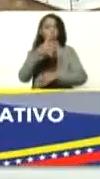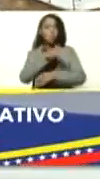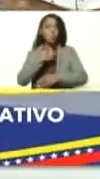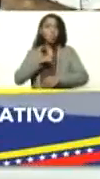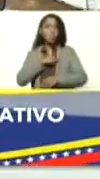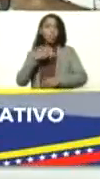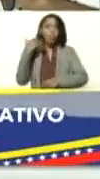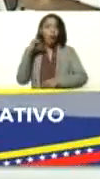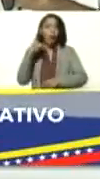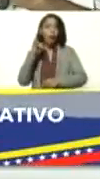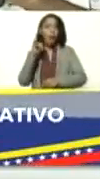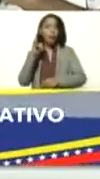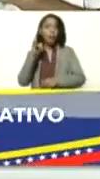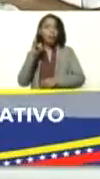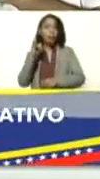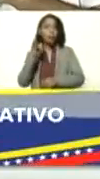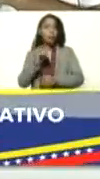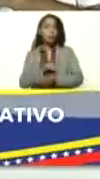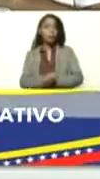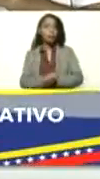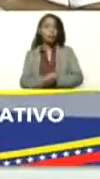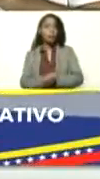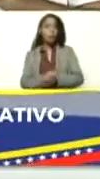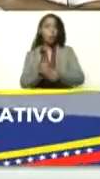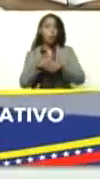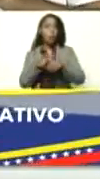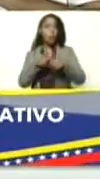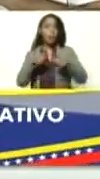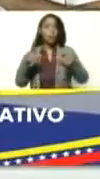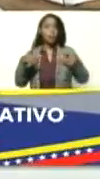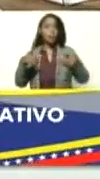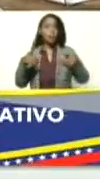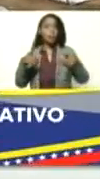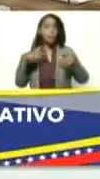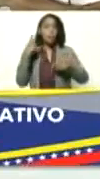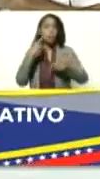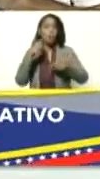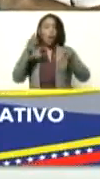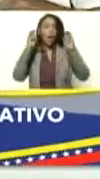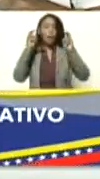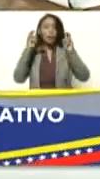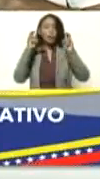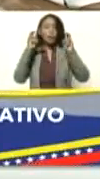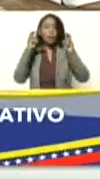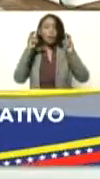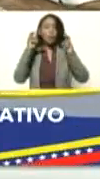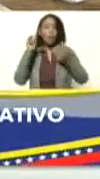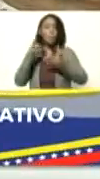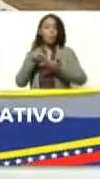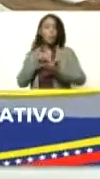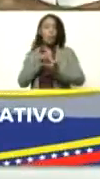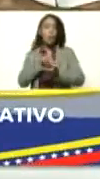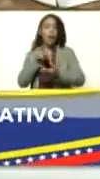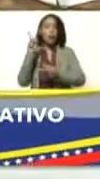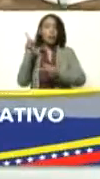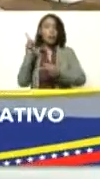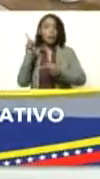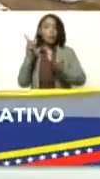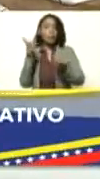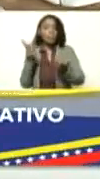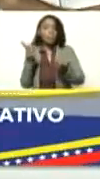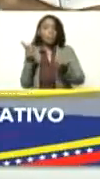tenido un crecimiento solo en el sector ovino sobre el treinta y cinco por ciento interanual